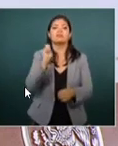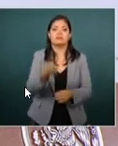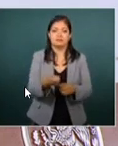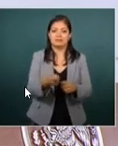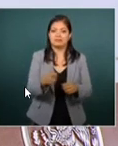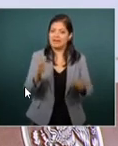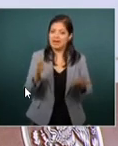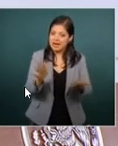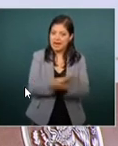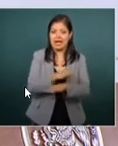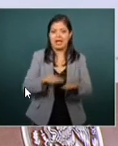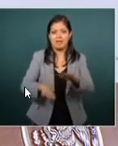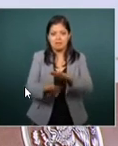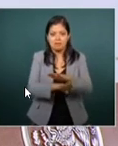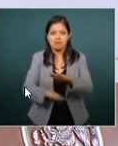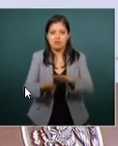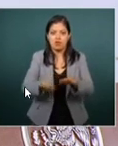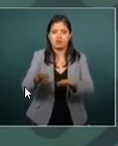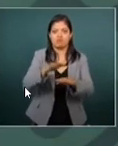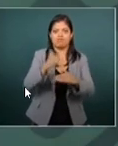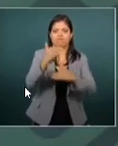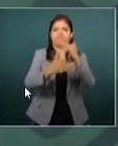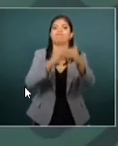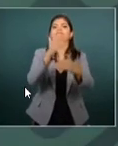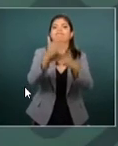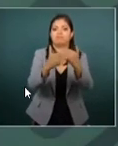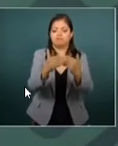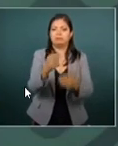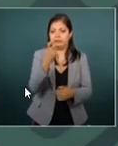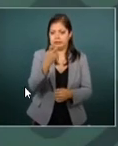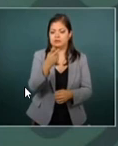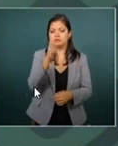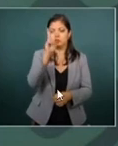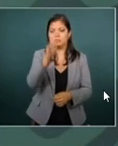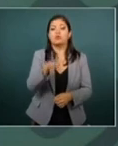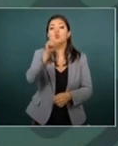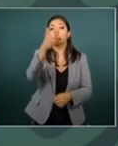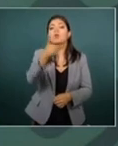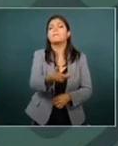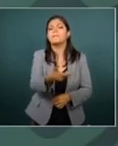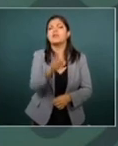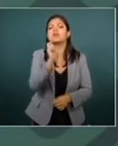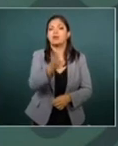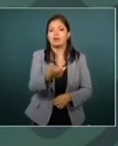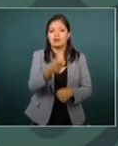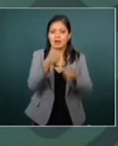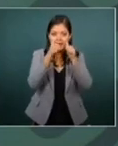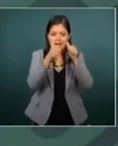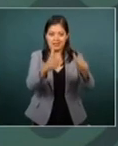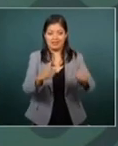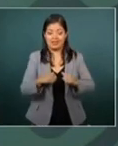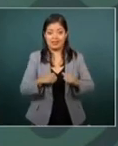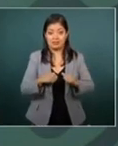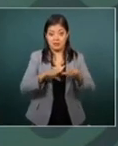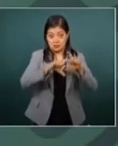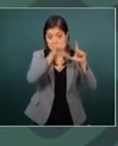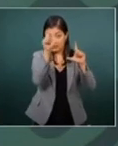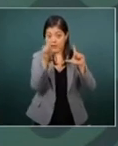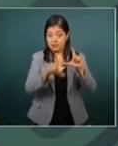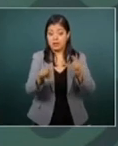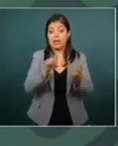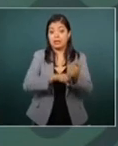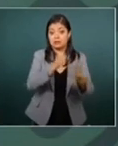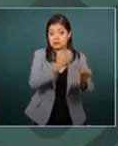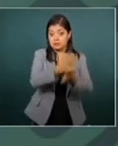vamos a ver cómo termina sus discursos al final de la entrevista. Que los asuntos de interés nacional en los que los